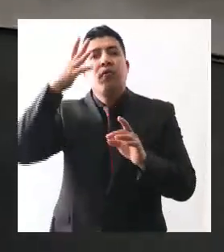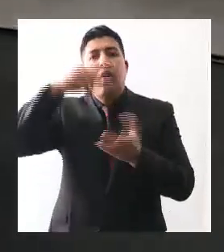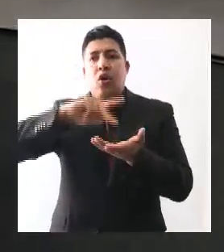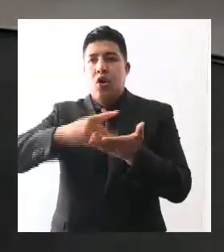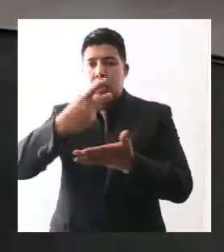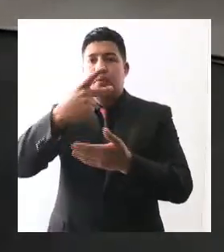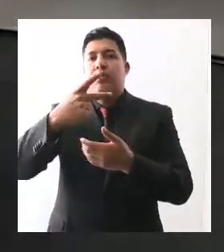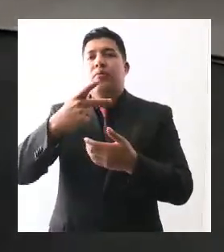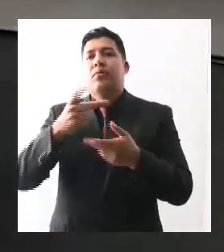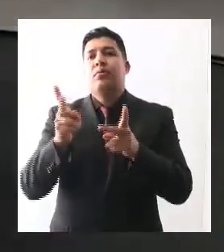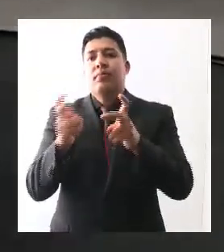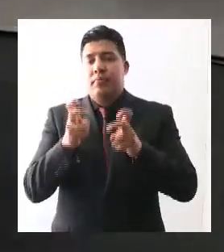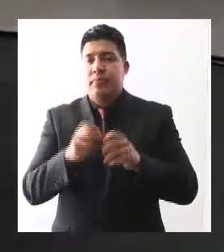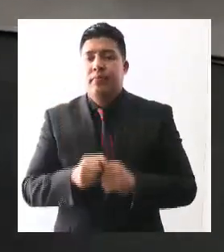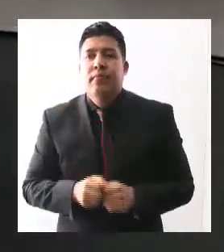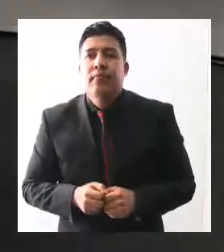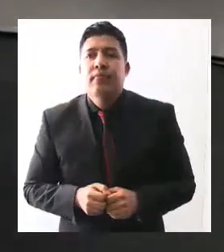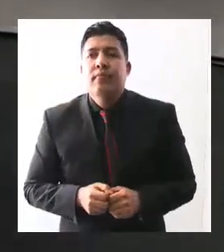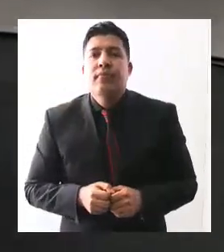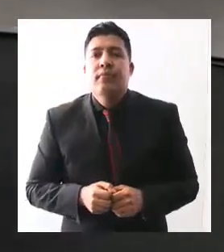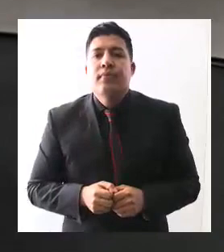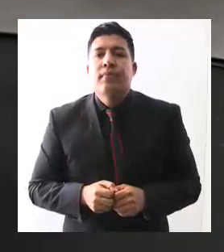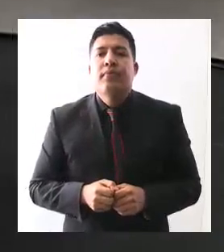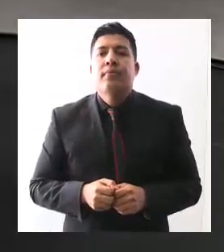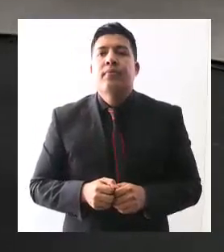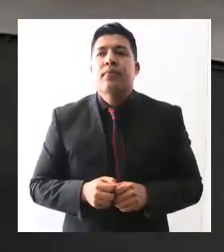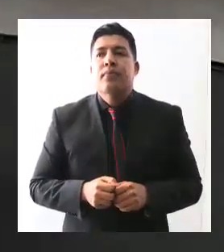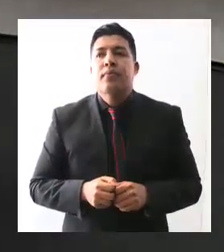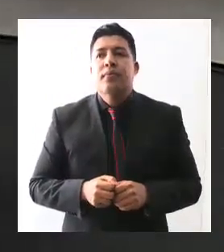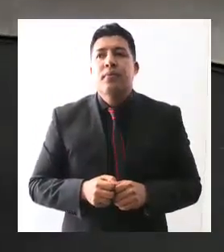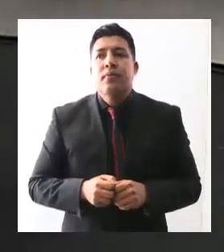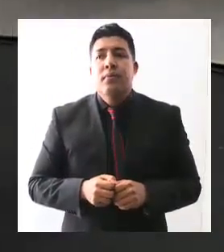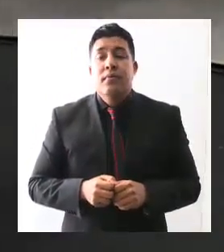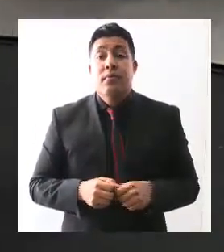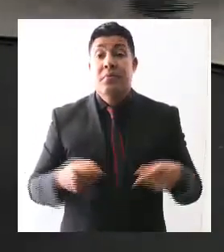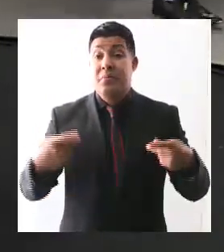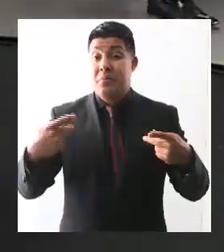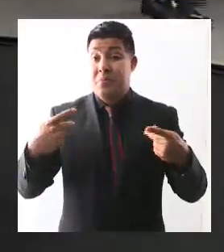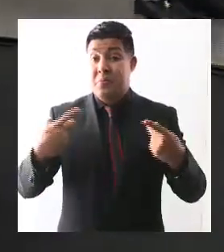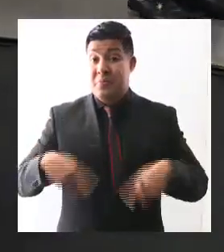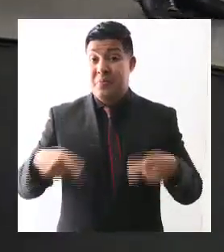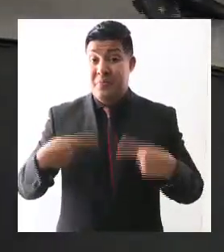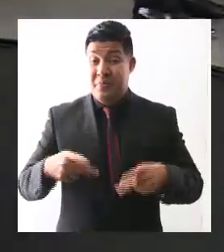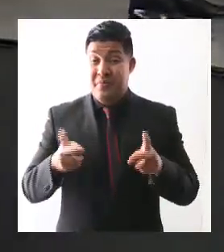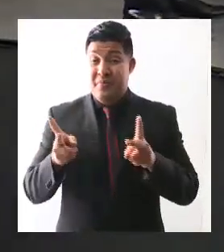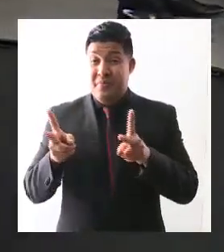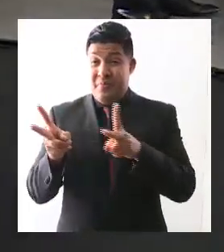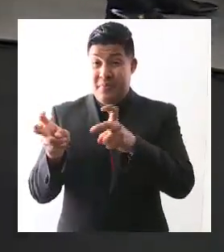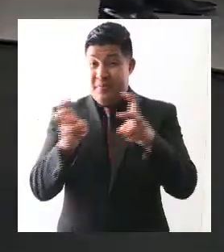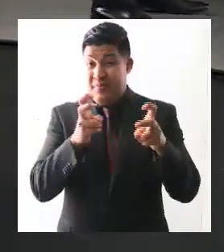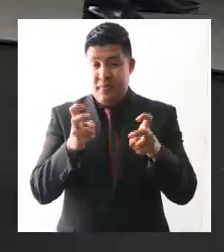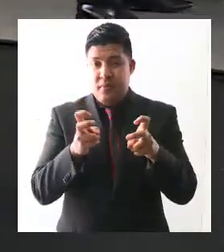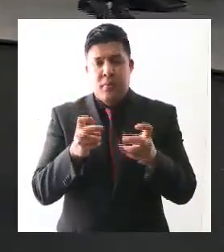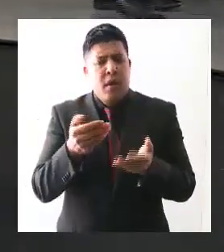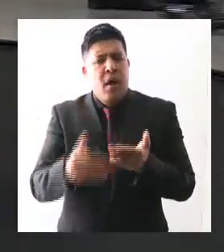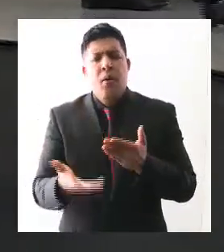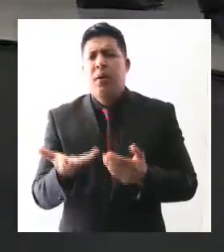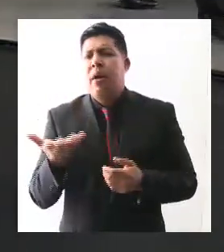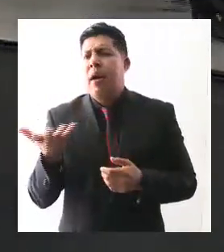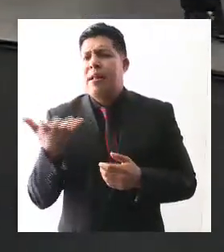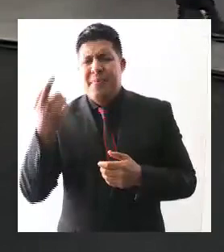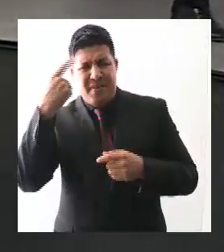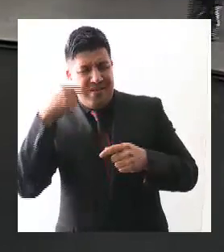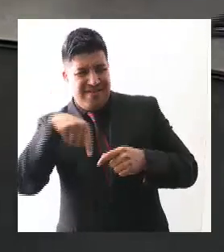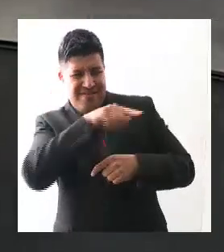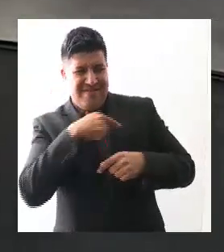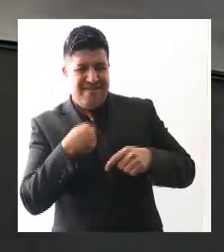contestar esta pregunta. ¿Qué estamos haciendo ahora para que quienes delinquieron se puedan reinsertar en la sociedad y puedan tener